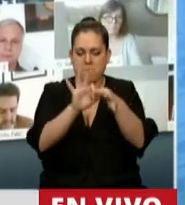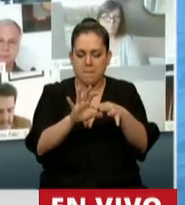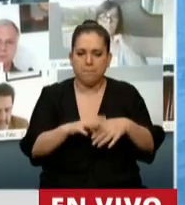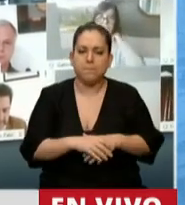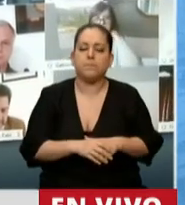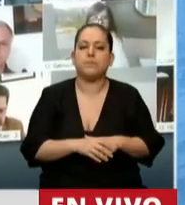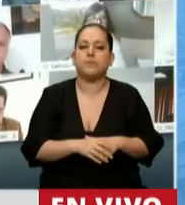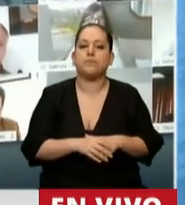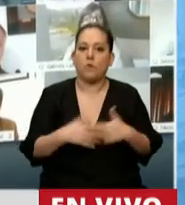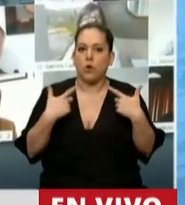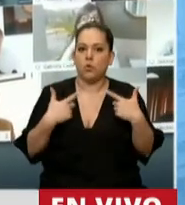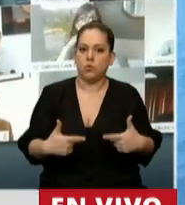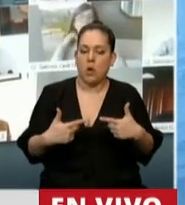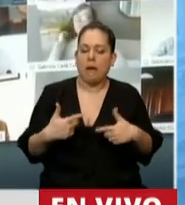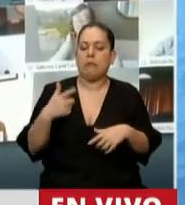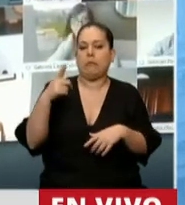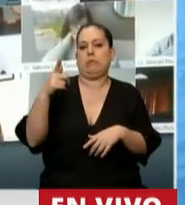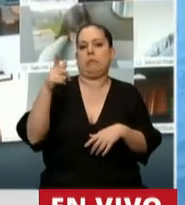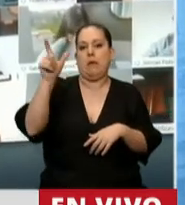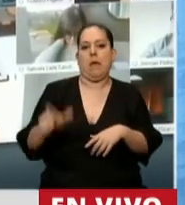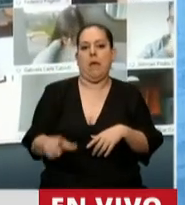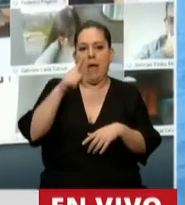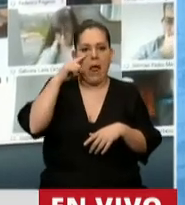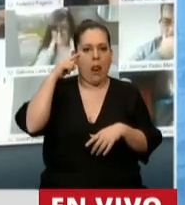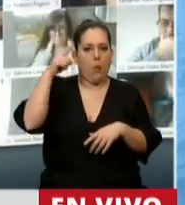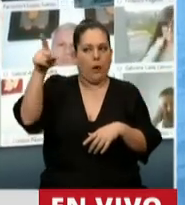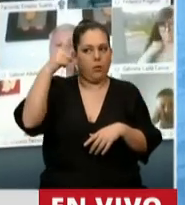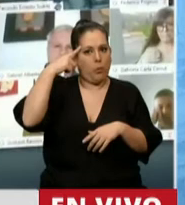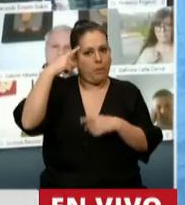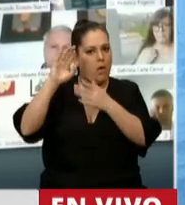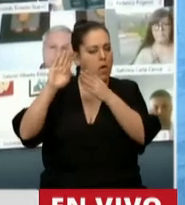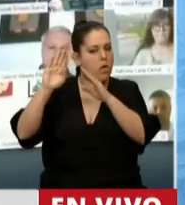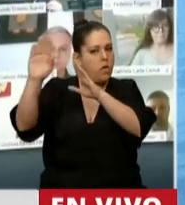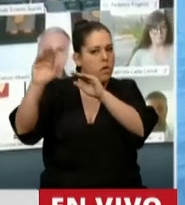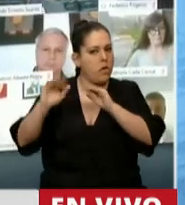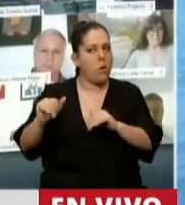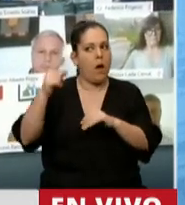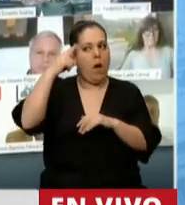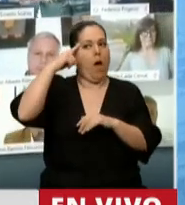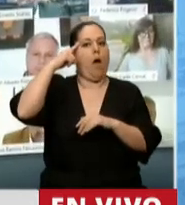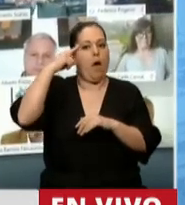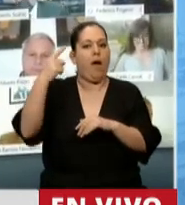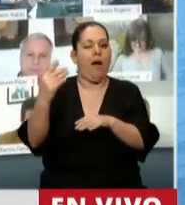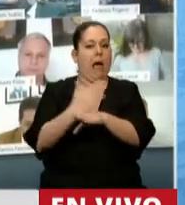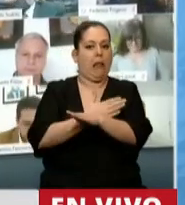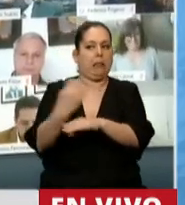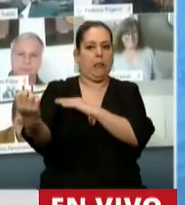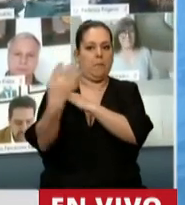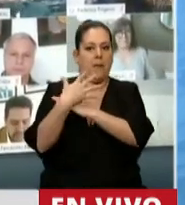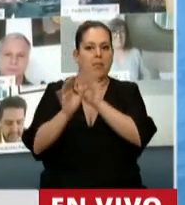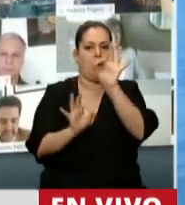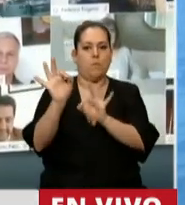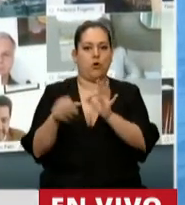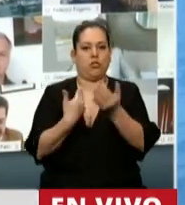Afortunadamente, el Presidente de la Nación pensó lo mismo que nosotros. Posteriormente mandó un proyecto de ley que es el que